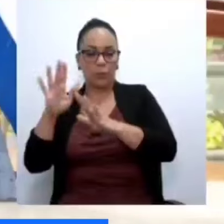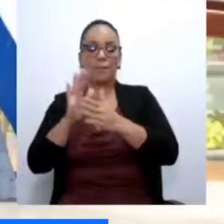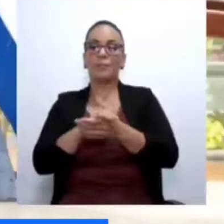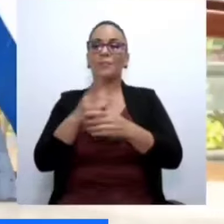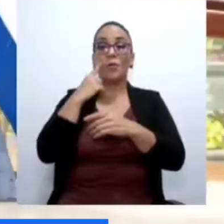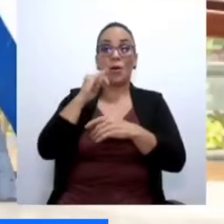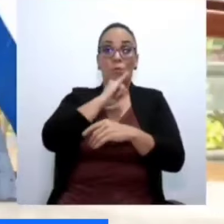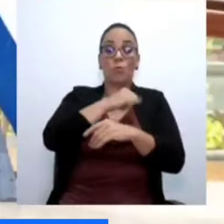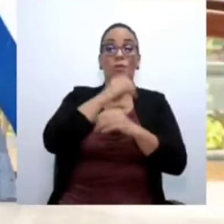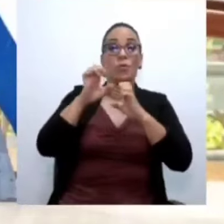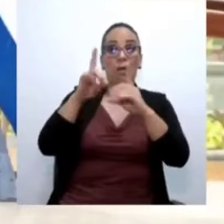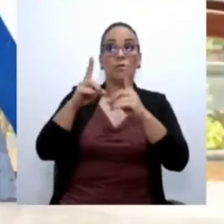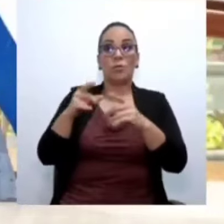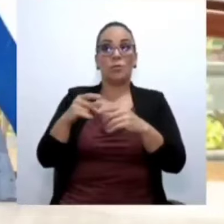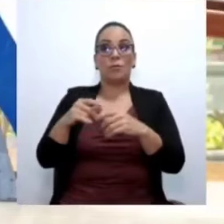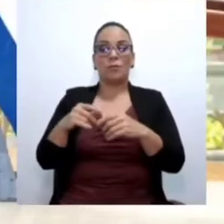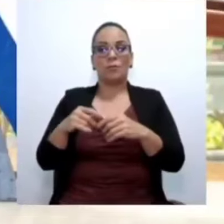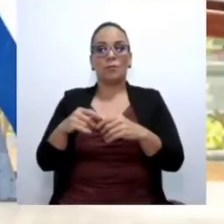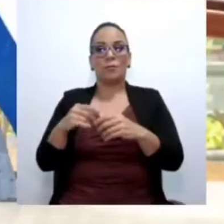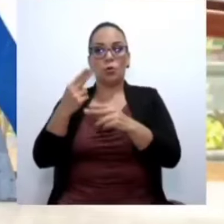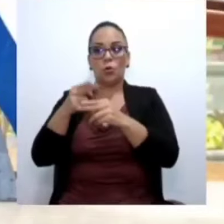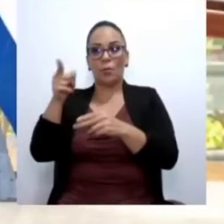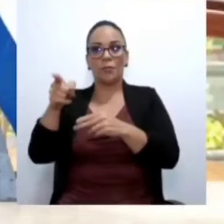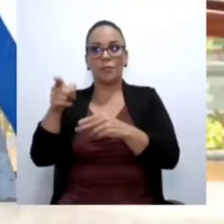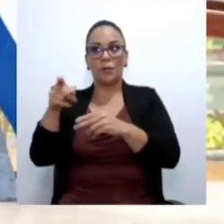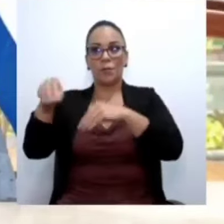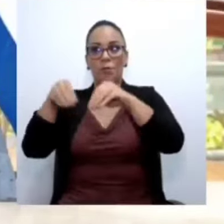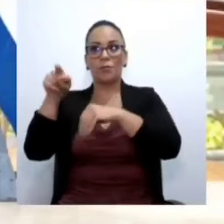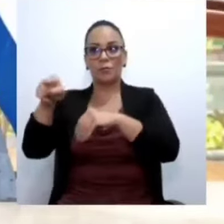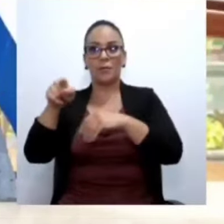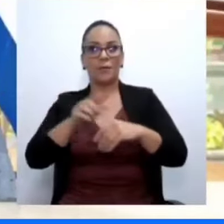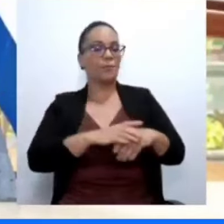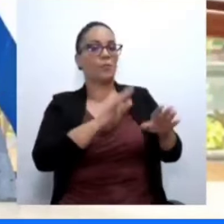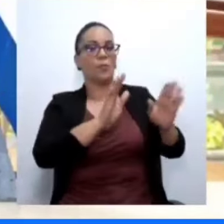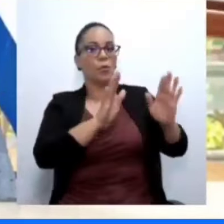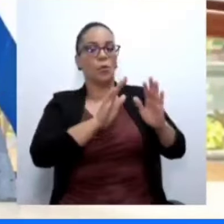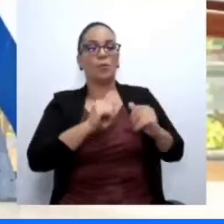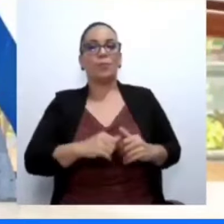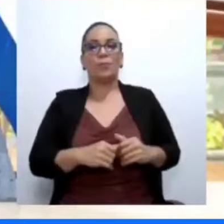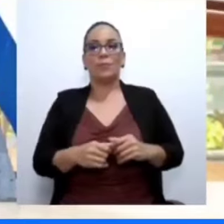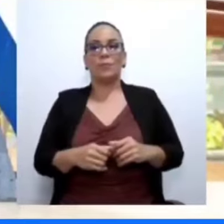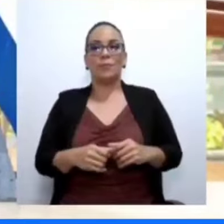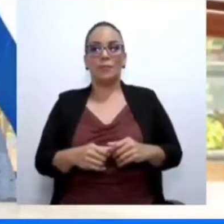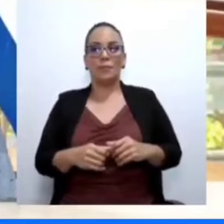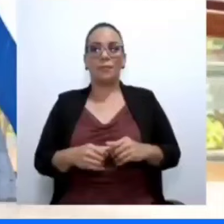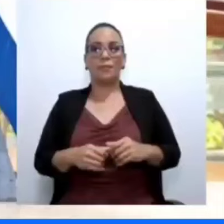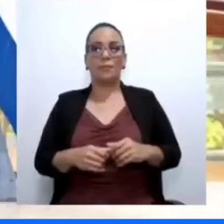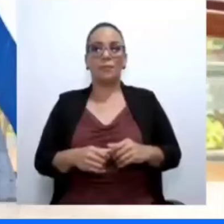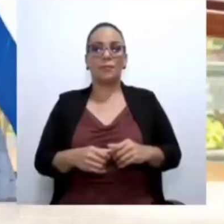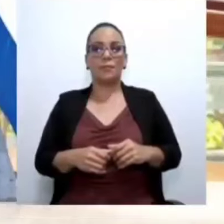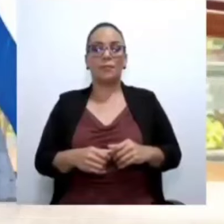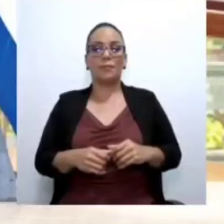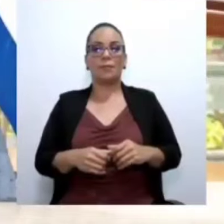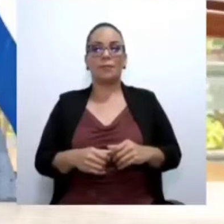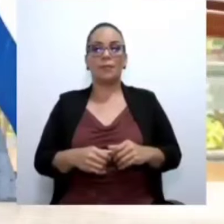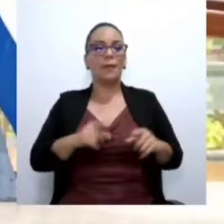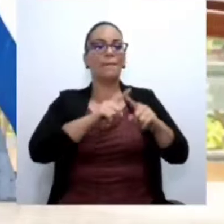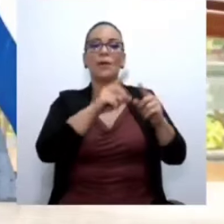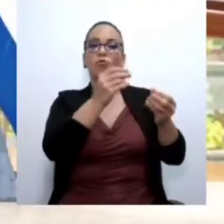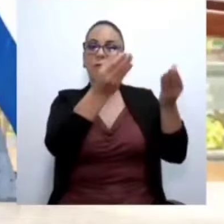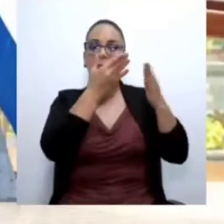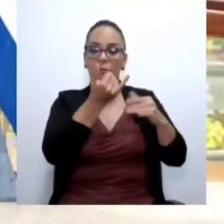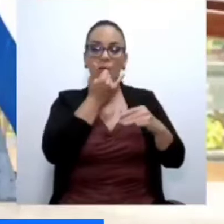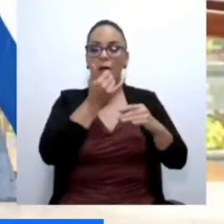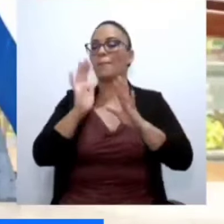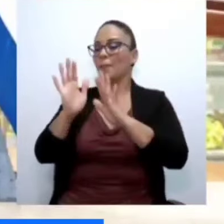Educación no la nombra ni la remueve usted o sí? No, pero es que no den información equivocada. No, eso. O sea,